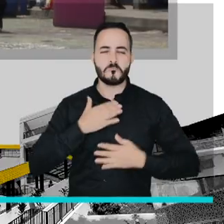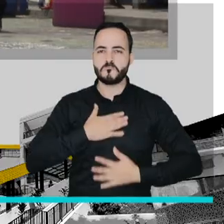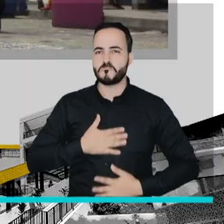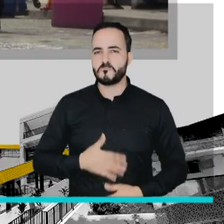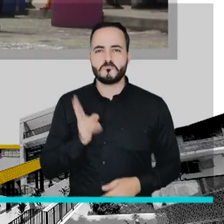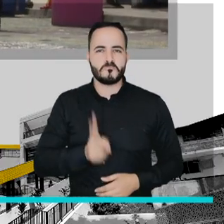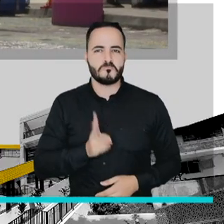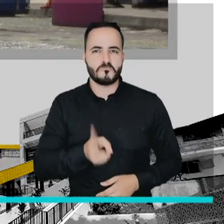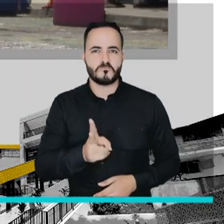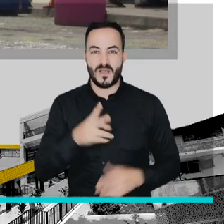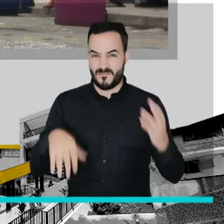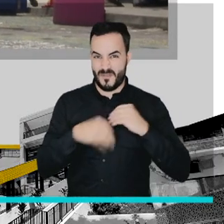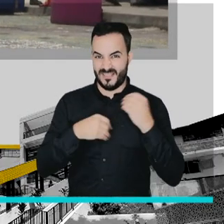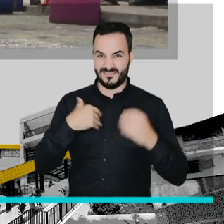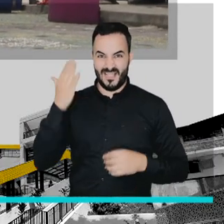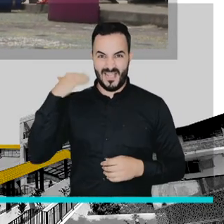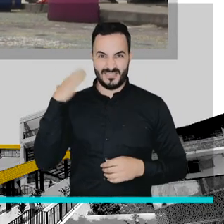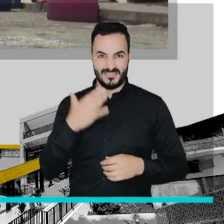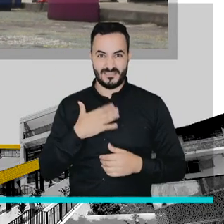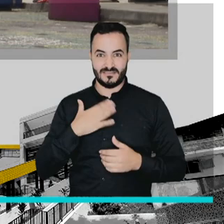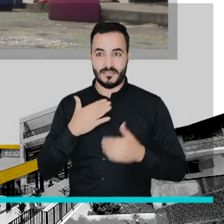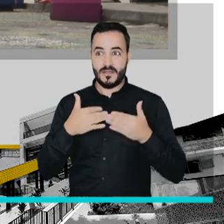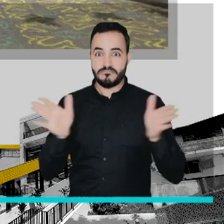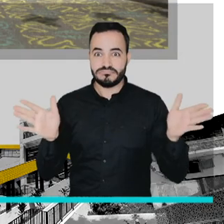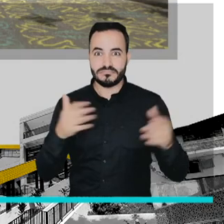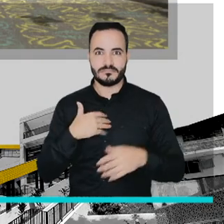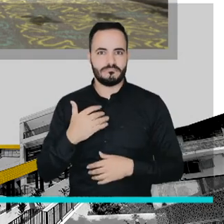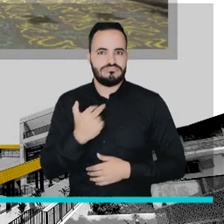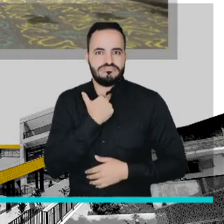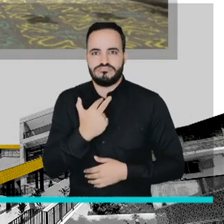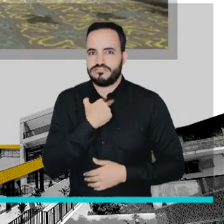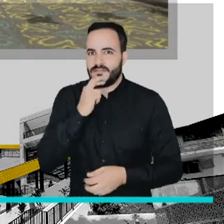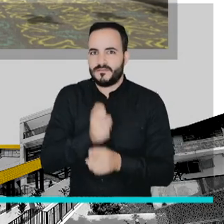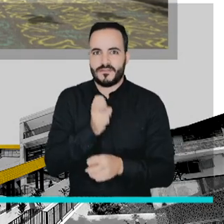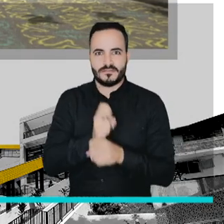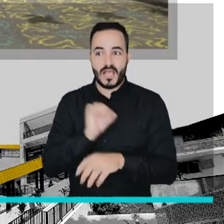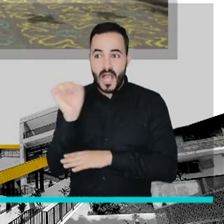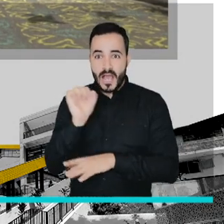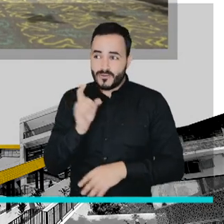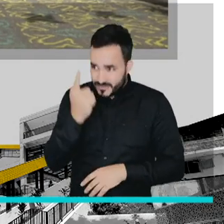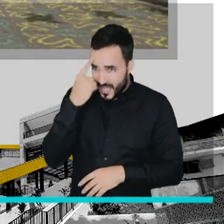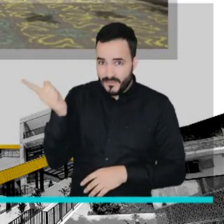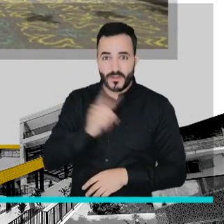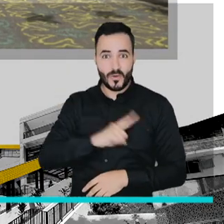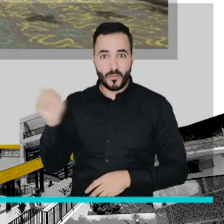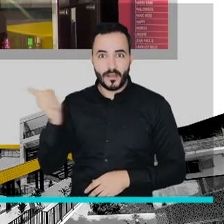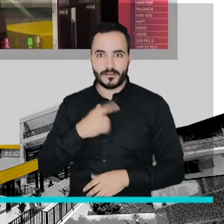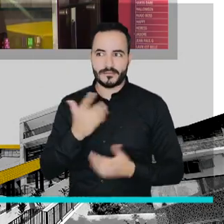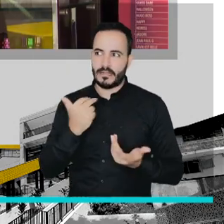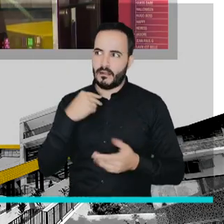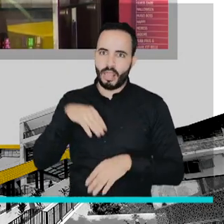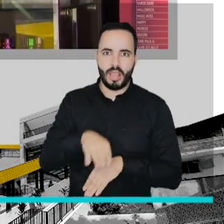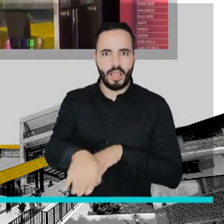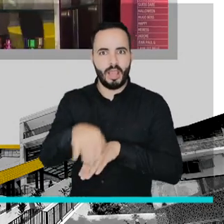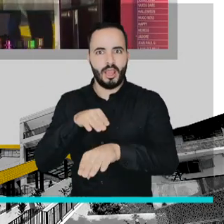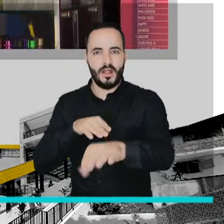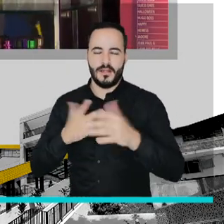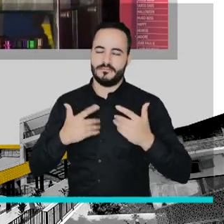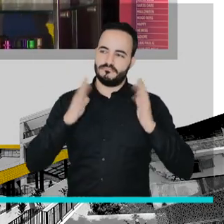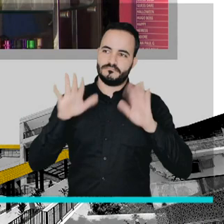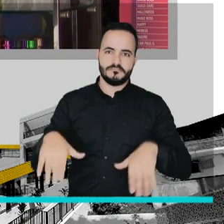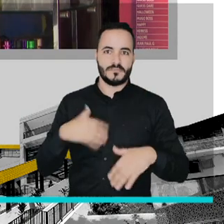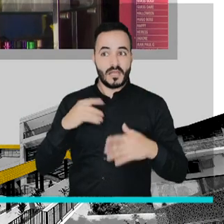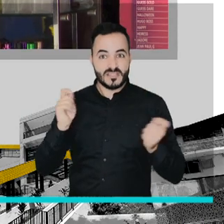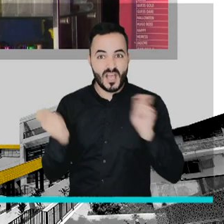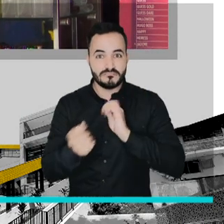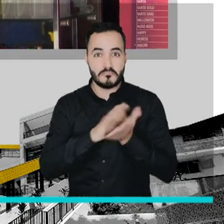forma de acceder a la vía porque parqueaban carros, así no esto era permitido. Por la parte del medio ambiente también